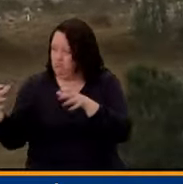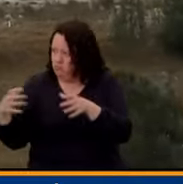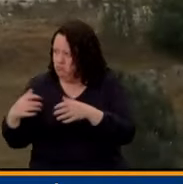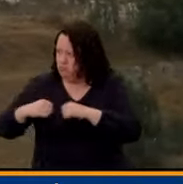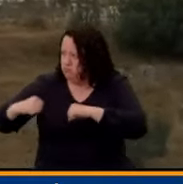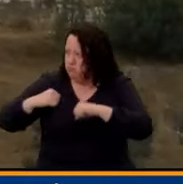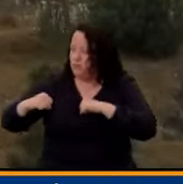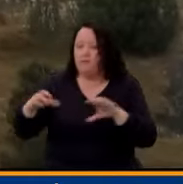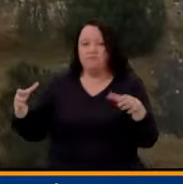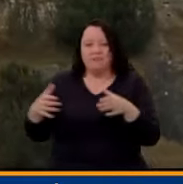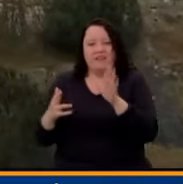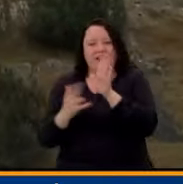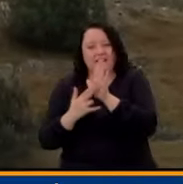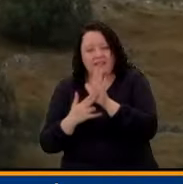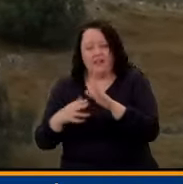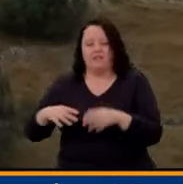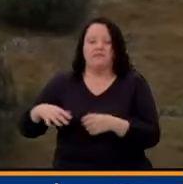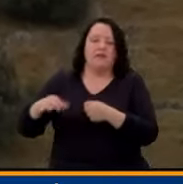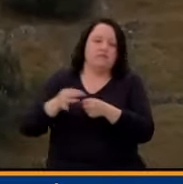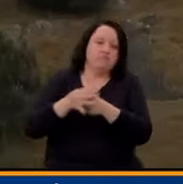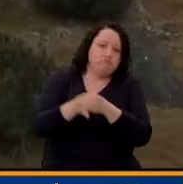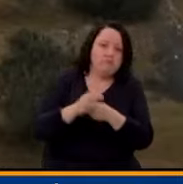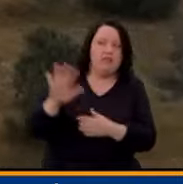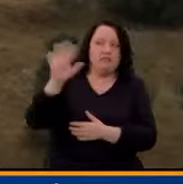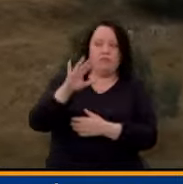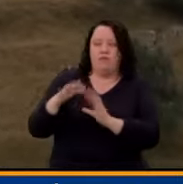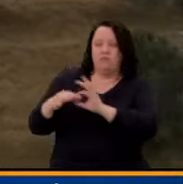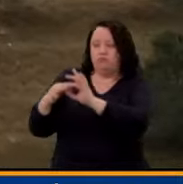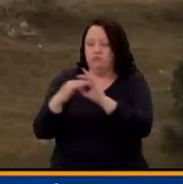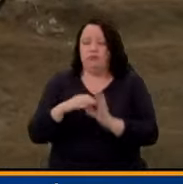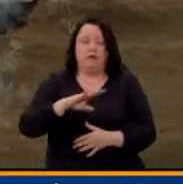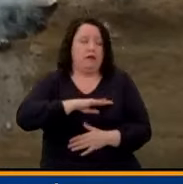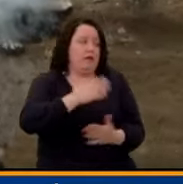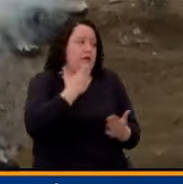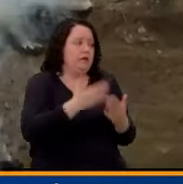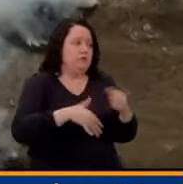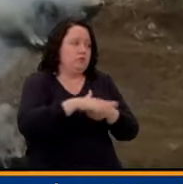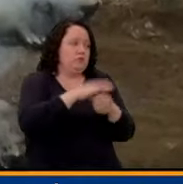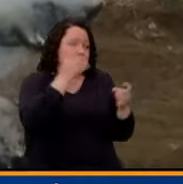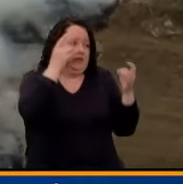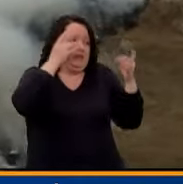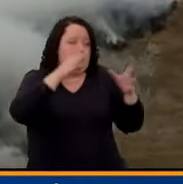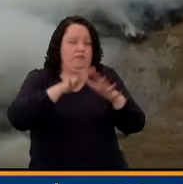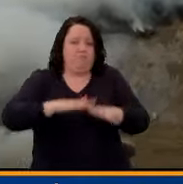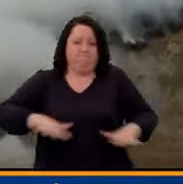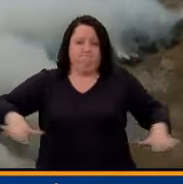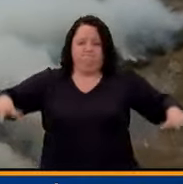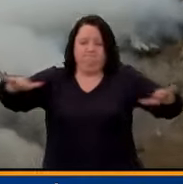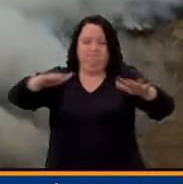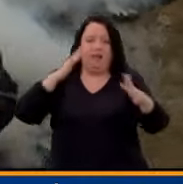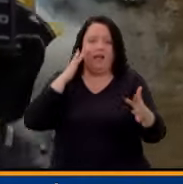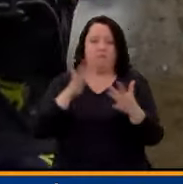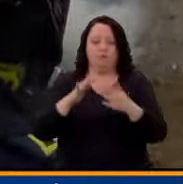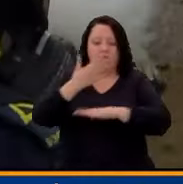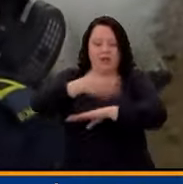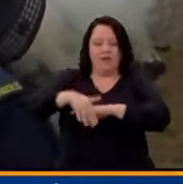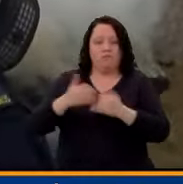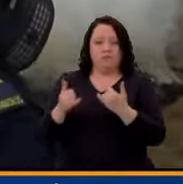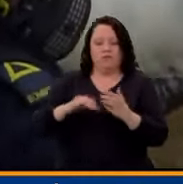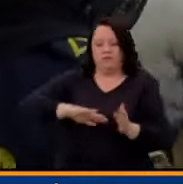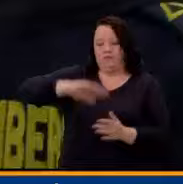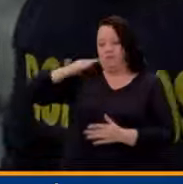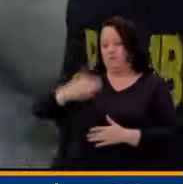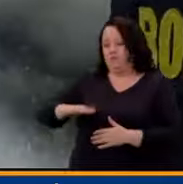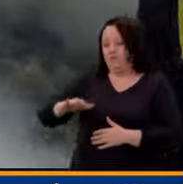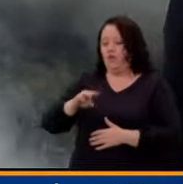gestión del riesgo municipal y apartamentales. Alcalde, muchísimas gracias, pues es una grave situación la que se está presentando acá en este corredor vial, el Alto de Mondoñedo,